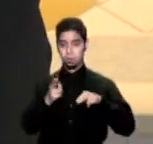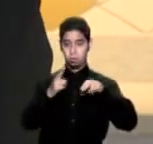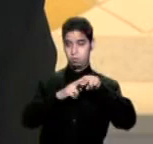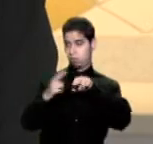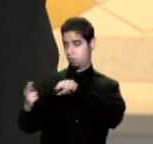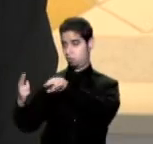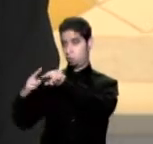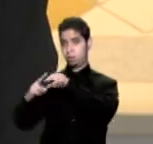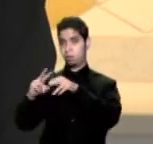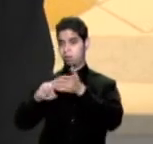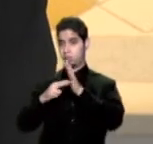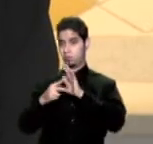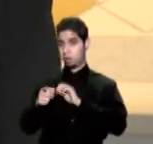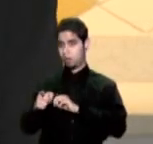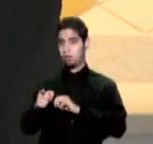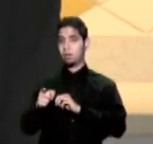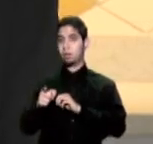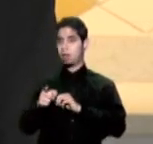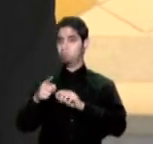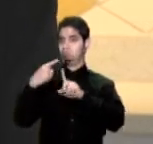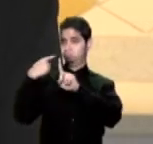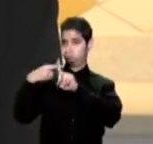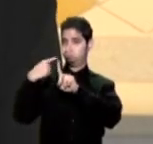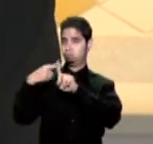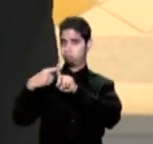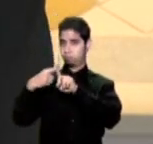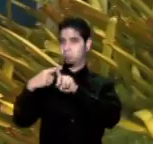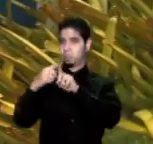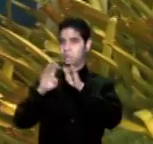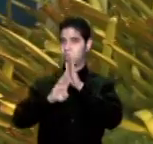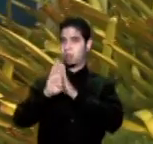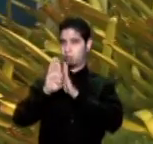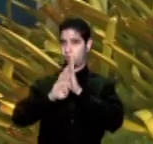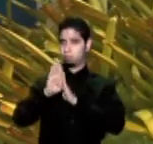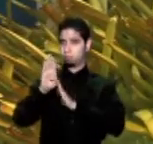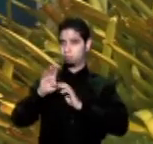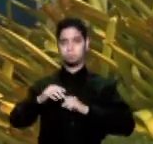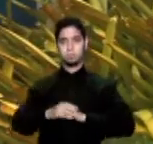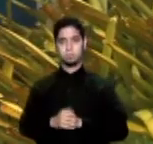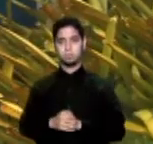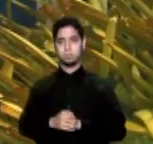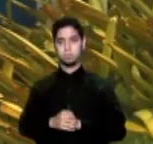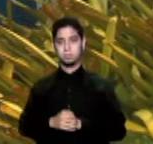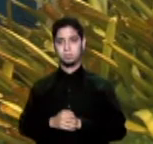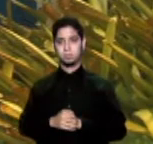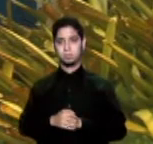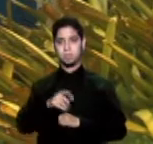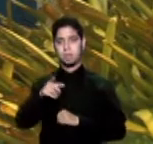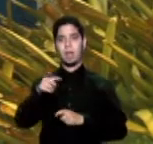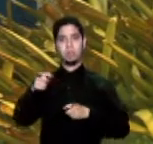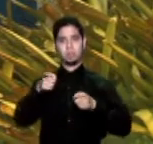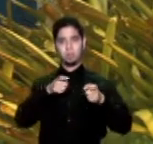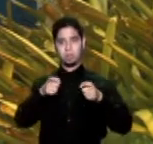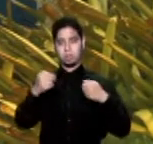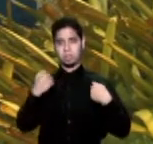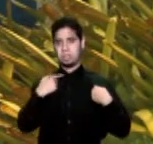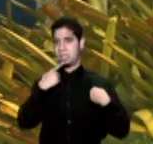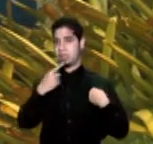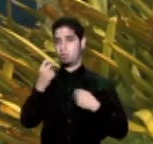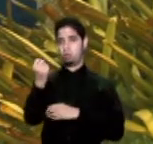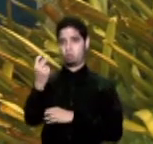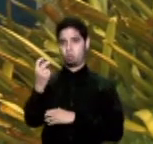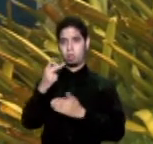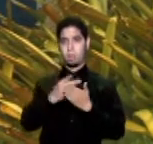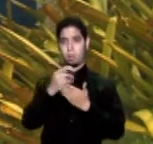diar es son tendencias positivas de crecimiento la directora de la compañía de turismo reveló que hay 12 proyectos hoteleros en